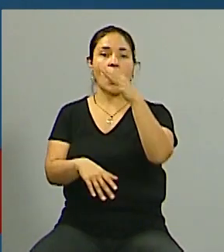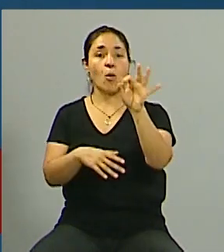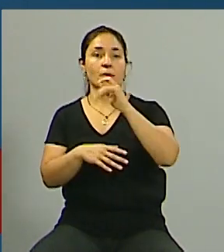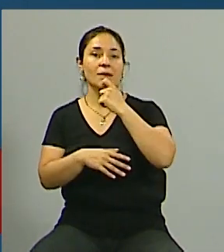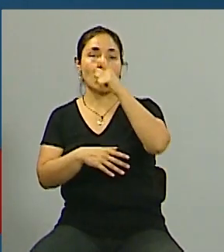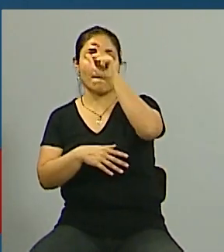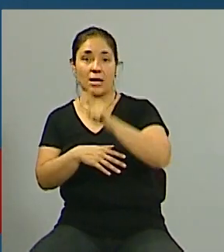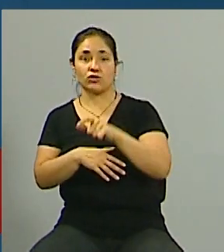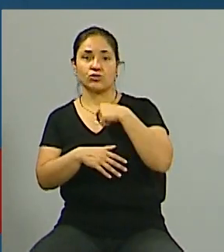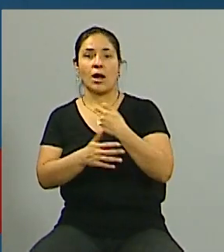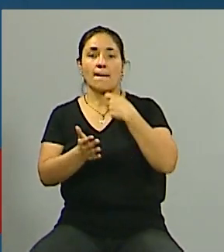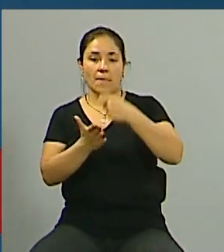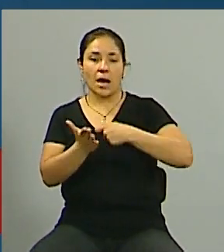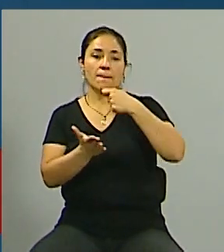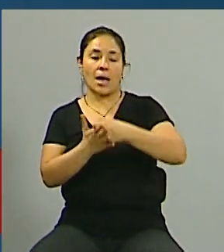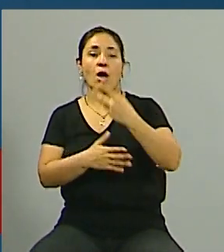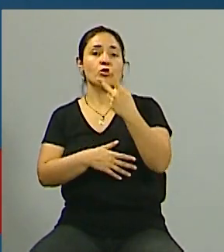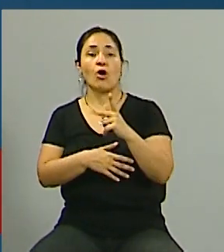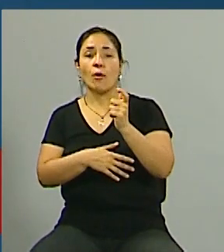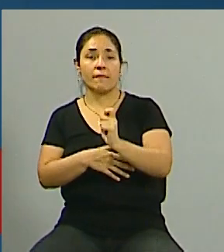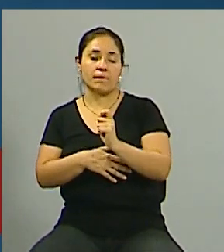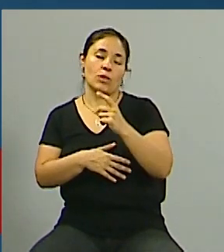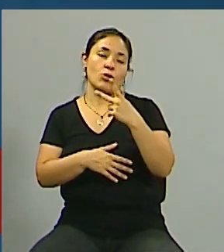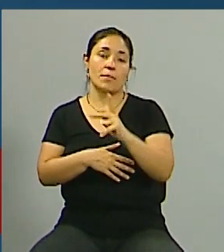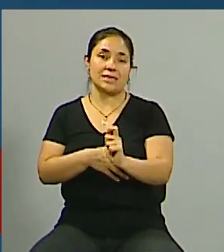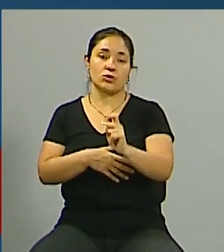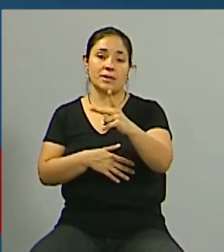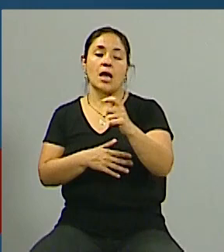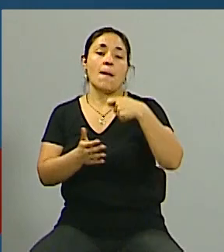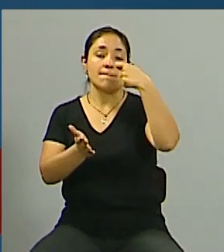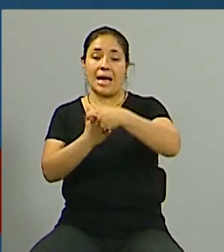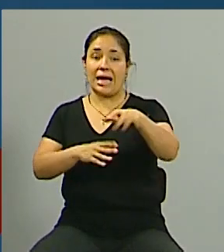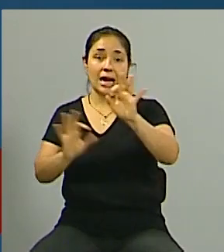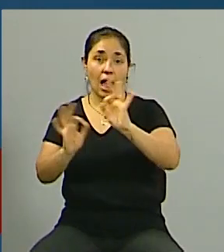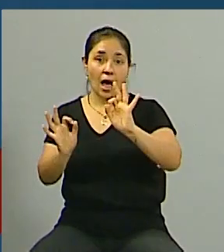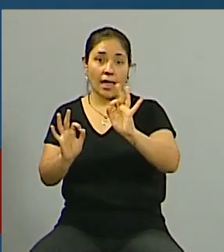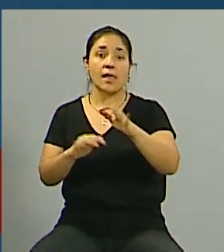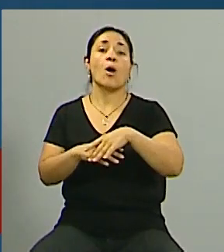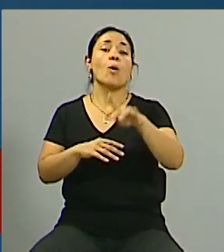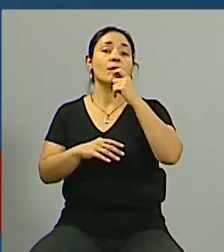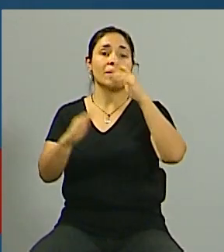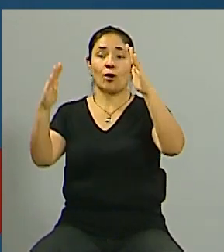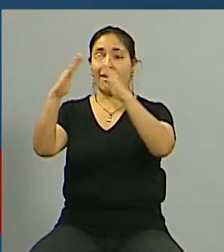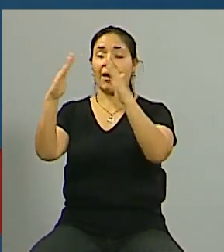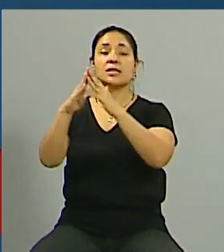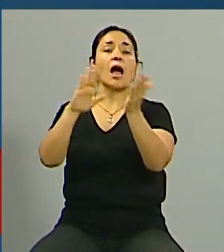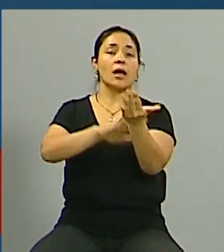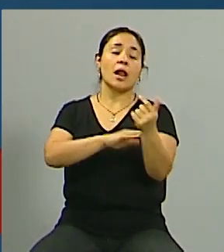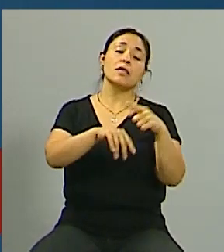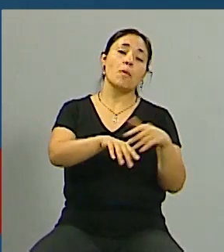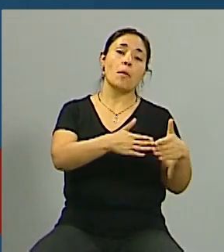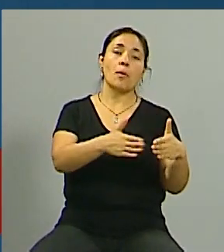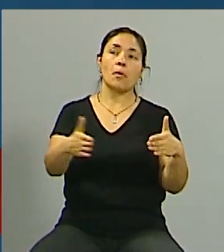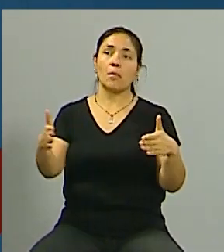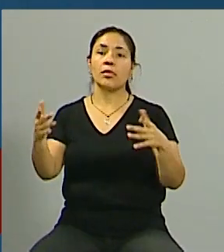inquilino ha dejado de pagar dos meses consecutivos del alquiler o ha variado el destino que tenía ese inmueble para el cual fue alquilado es